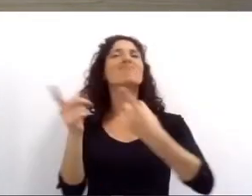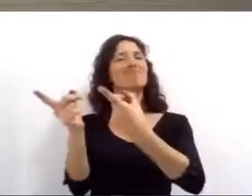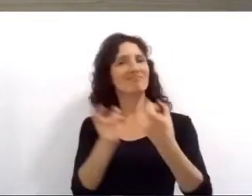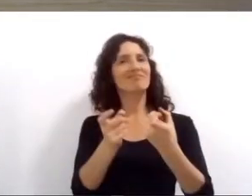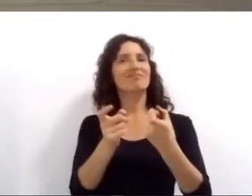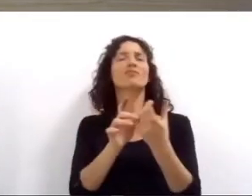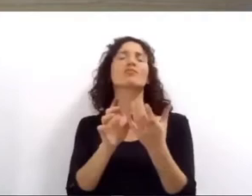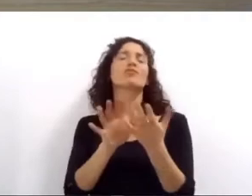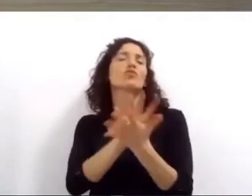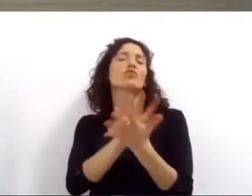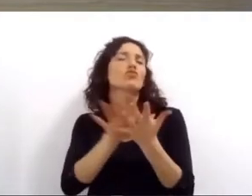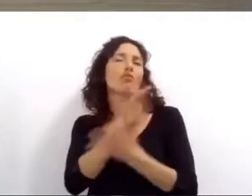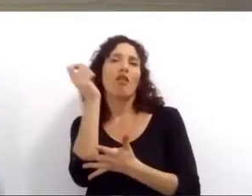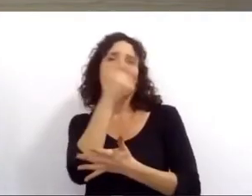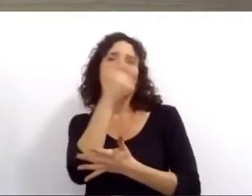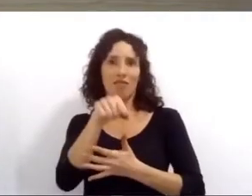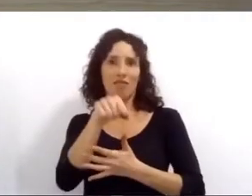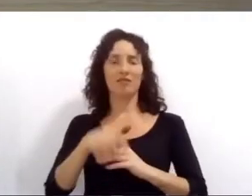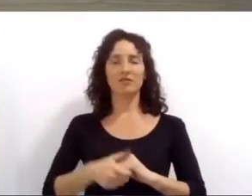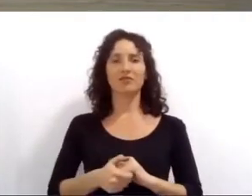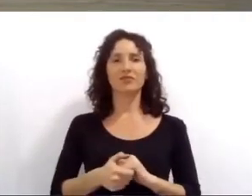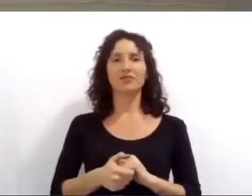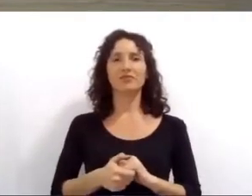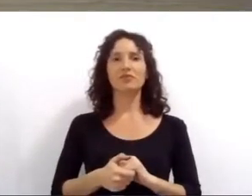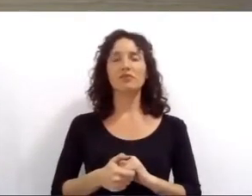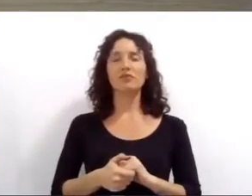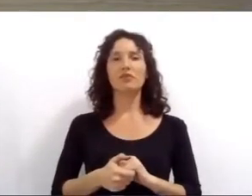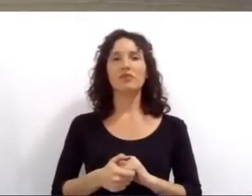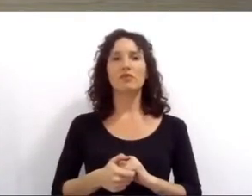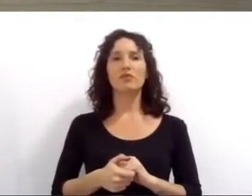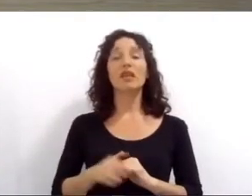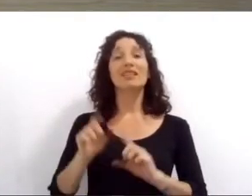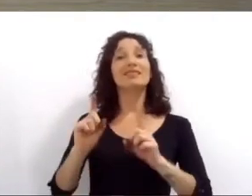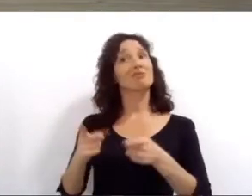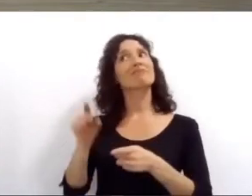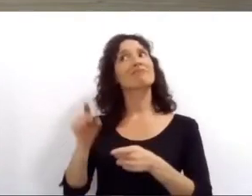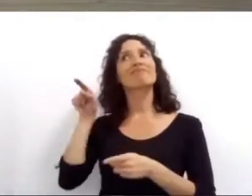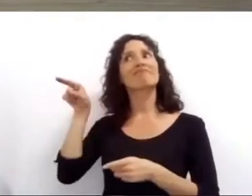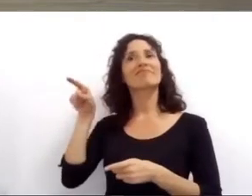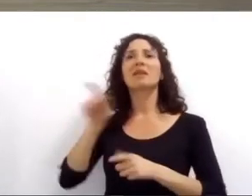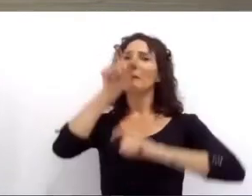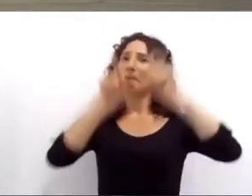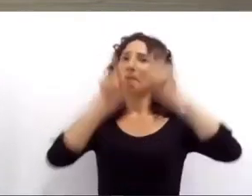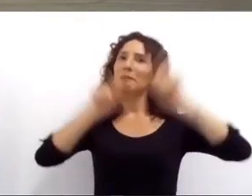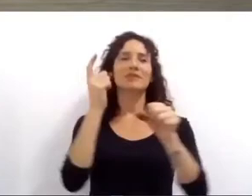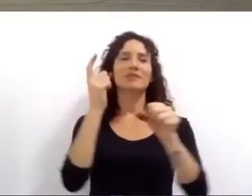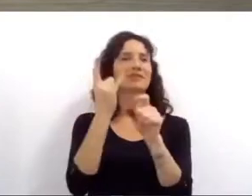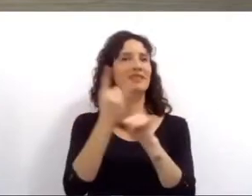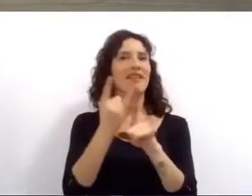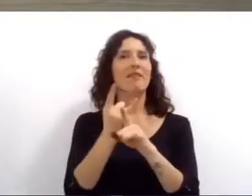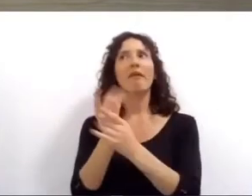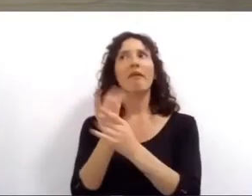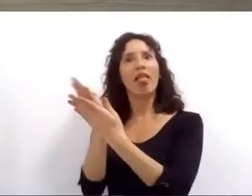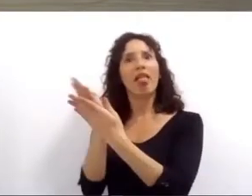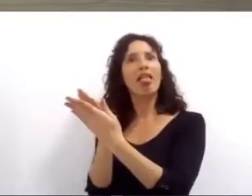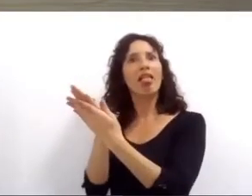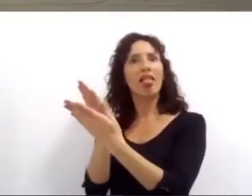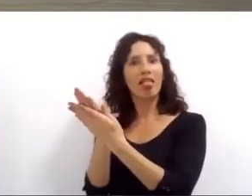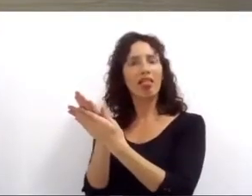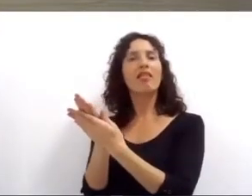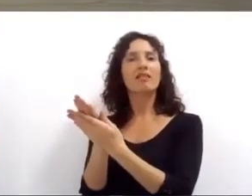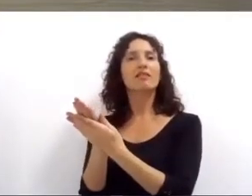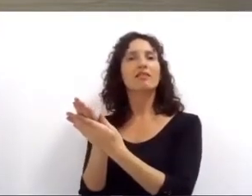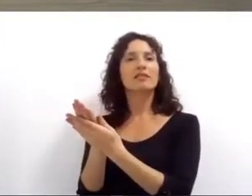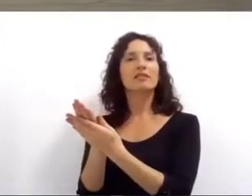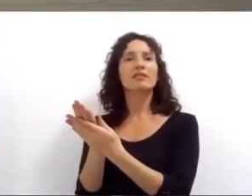para plantearles la disposición, porque lo recibo permanentemente de cada uno de ustedes, aportar a los lugares de este trabajo en conjunto en